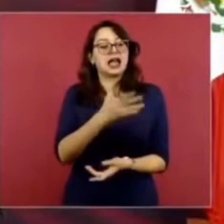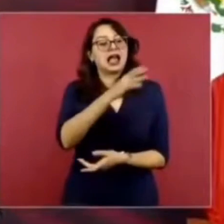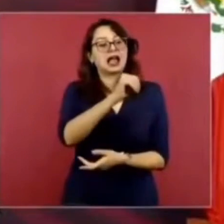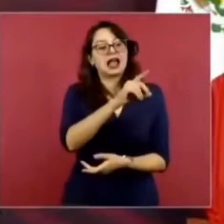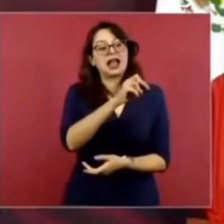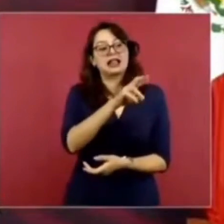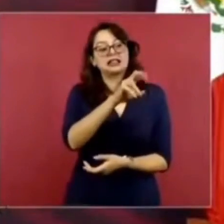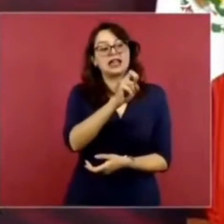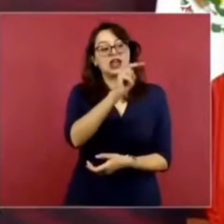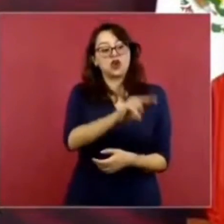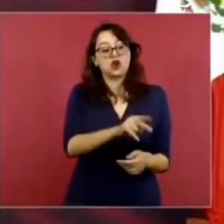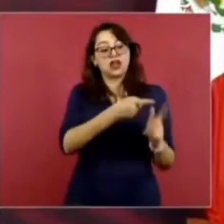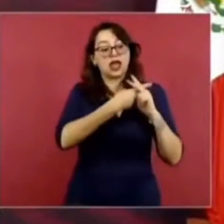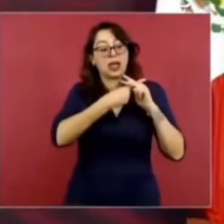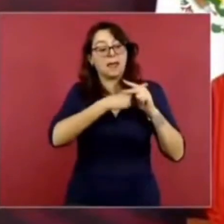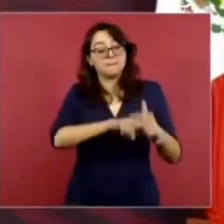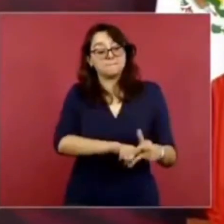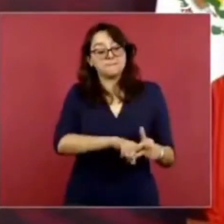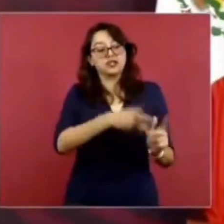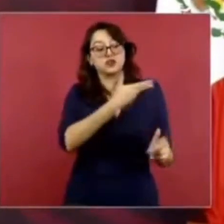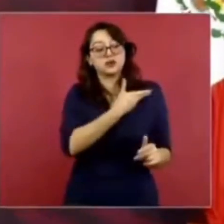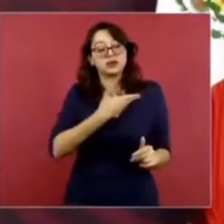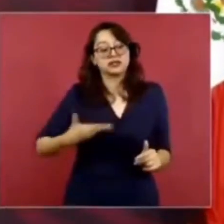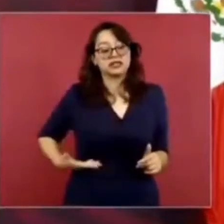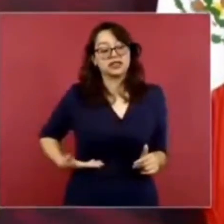y en cuánto dejó la deuda.